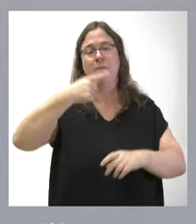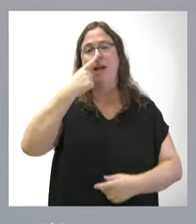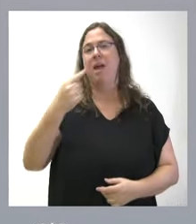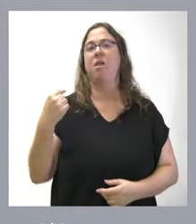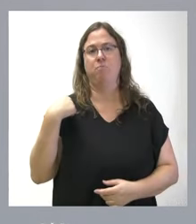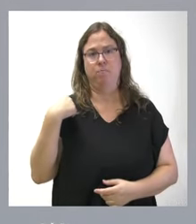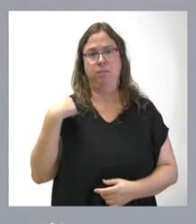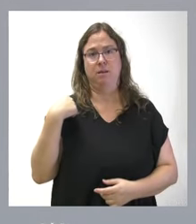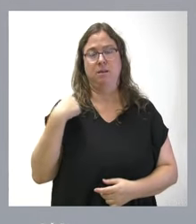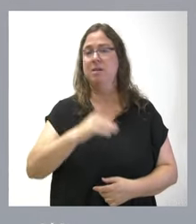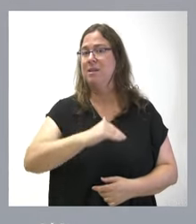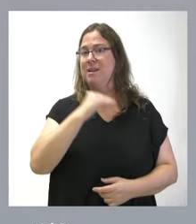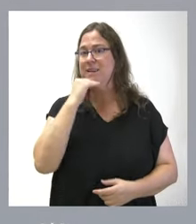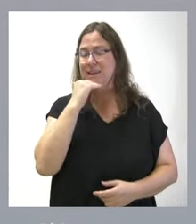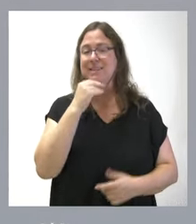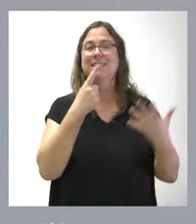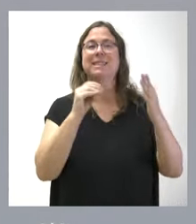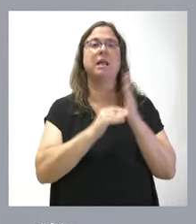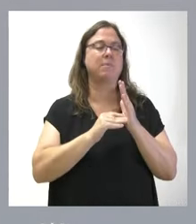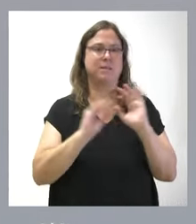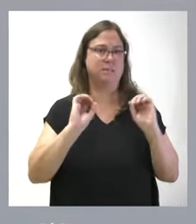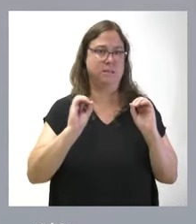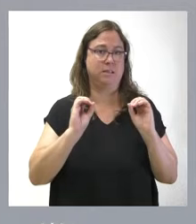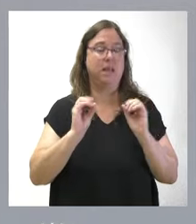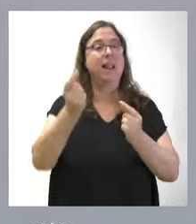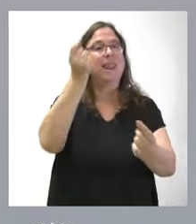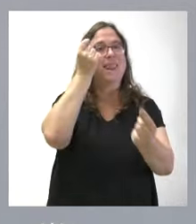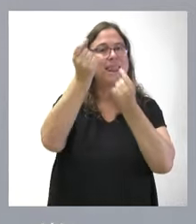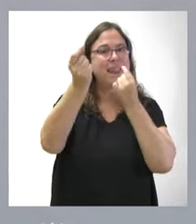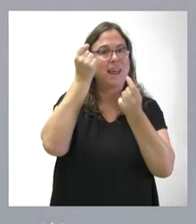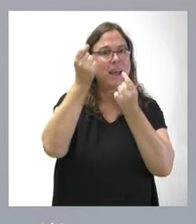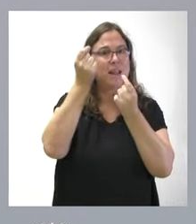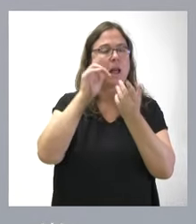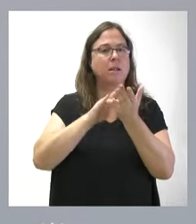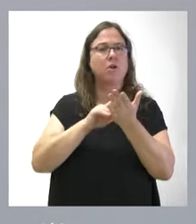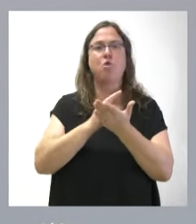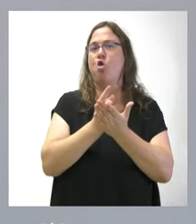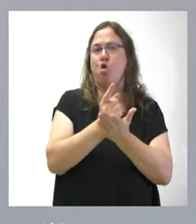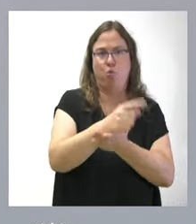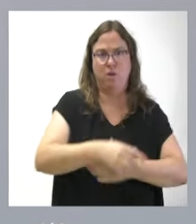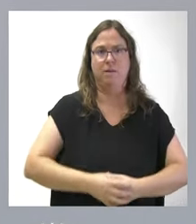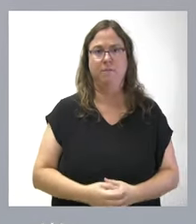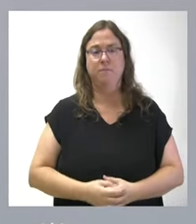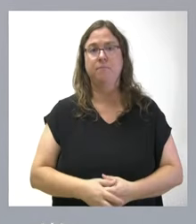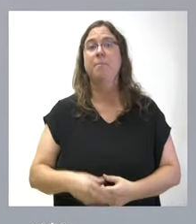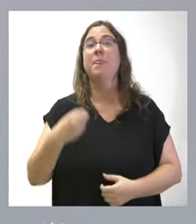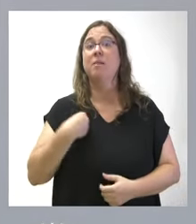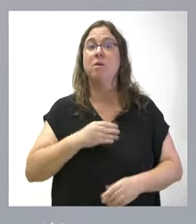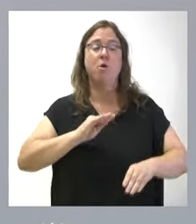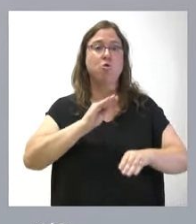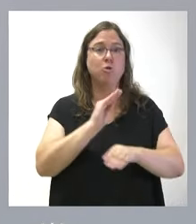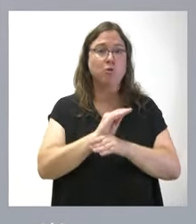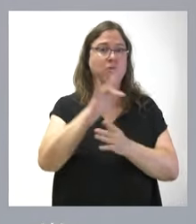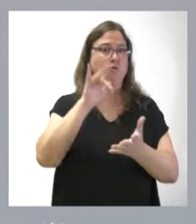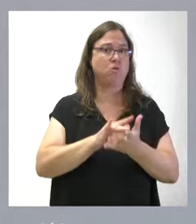pasado, donde apenas superaron los 60.000. Tienen ustedes todo el detalle de cuáles son las rutas donde esta subvención se